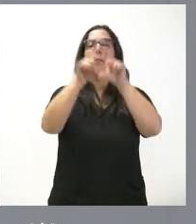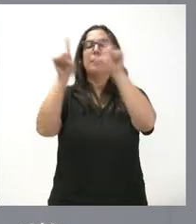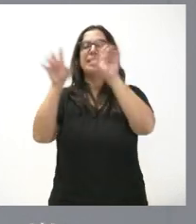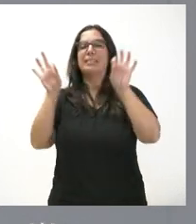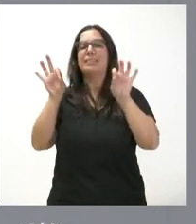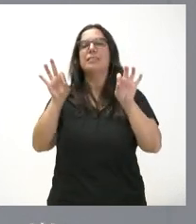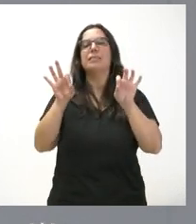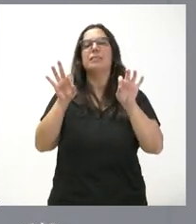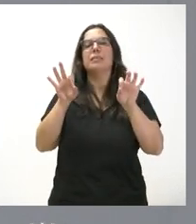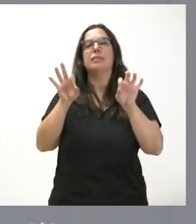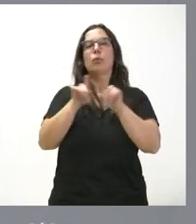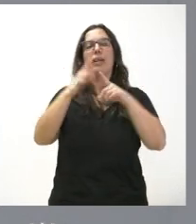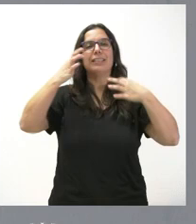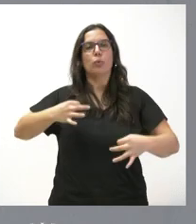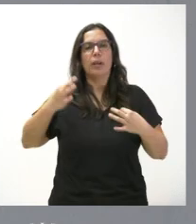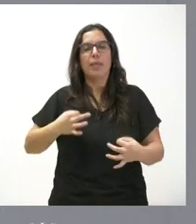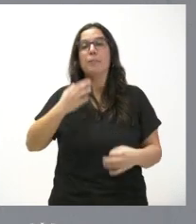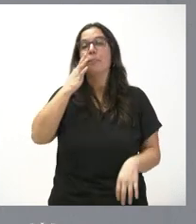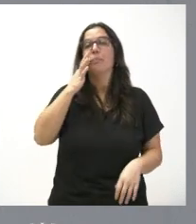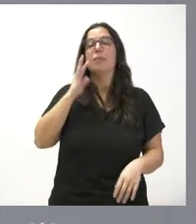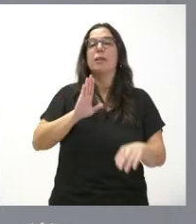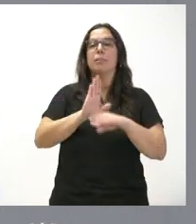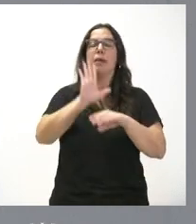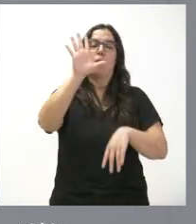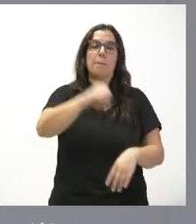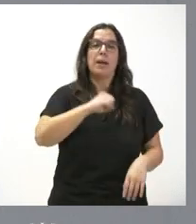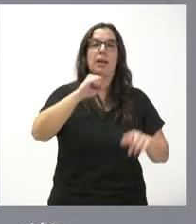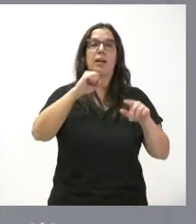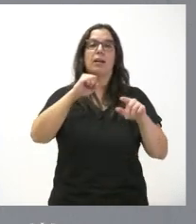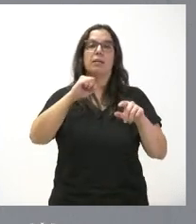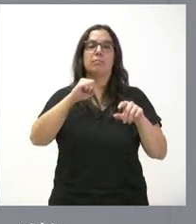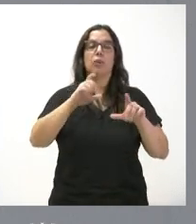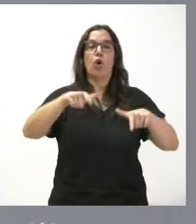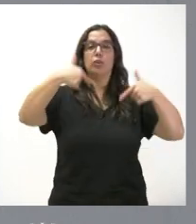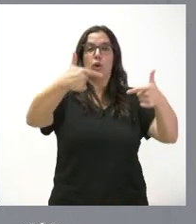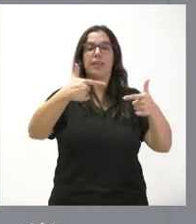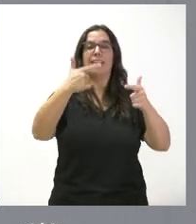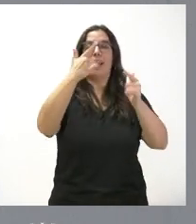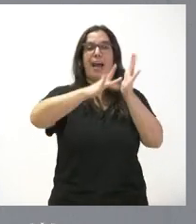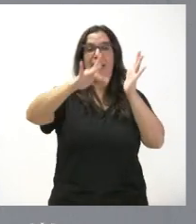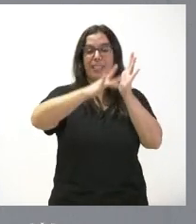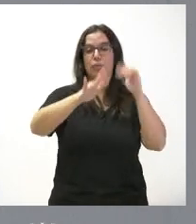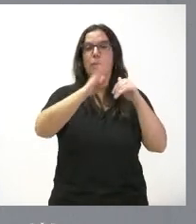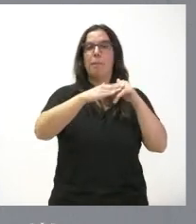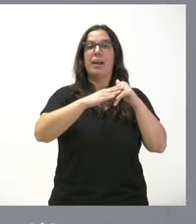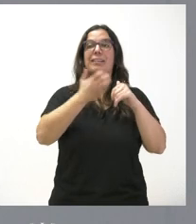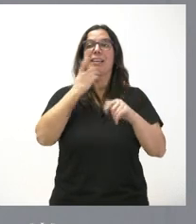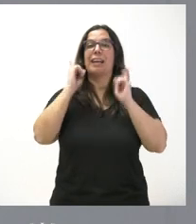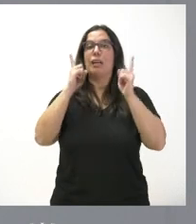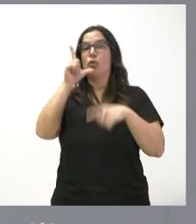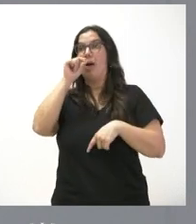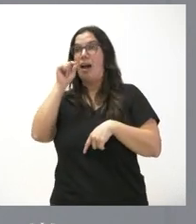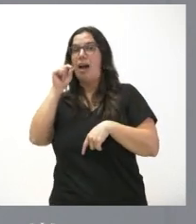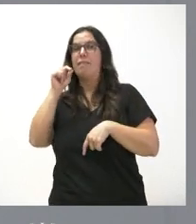de bioseguridad. Se destina a la compra de contenedores de acero inoxidables, para en su caso el sacrificio de aves si hubiera alguna